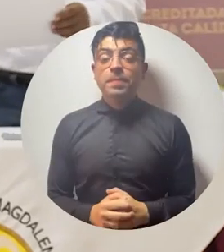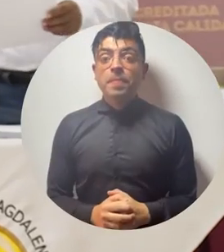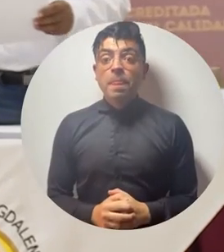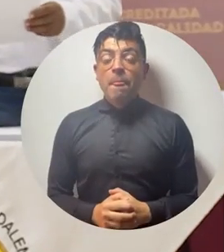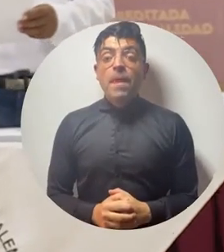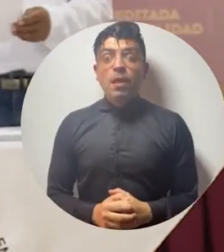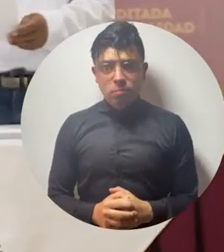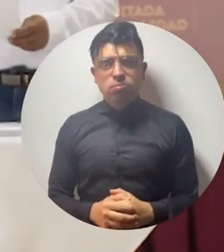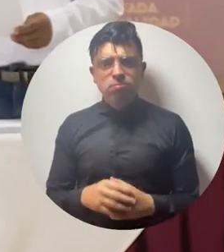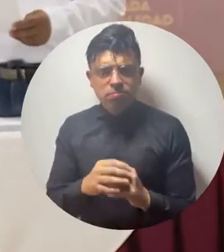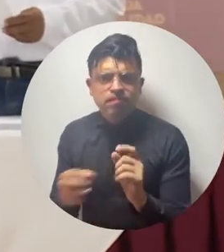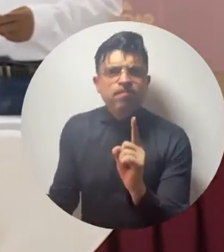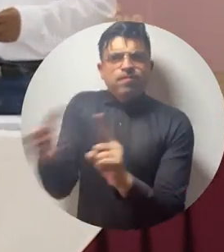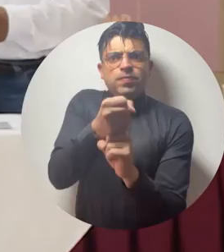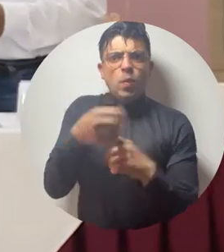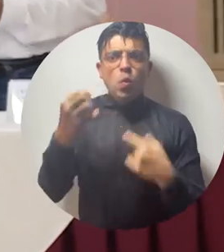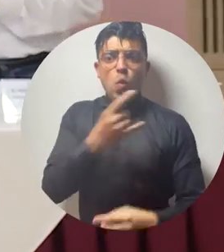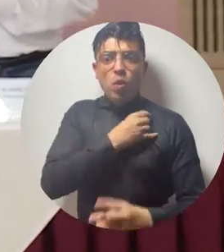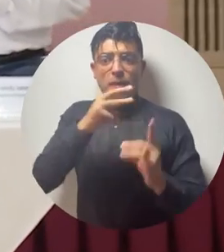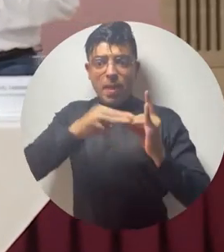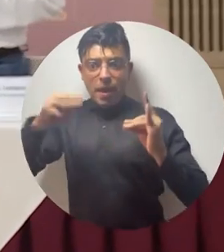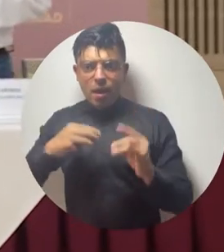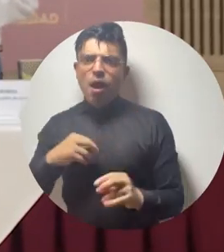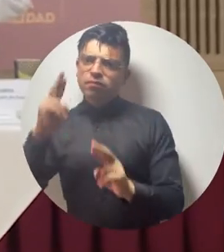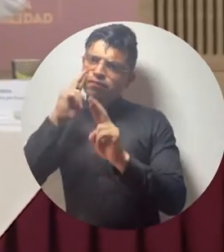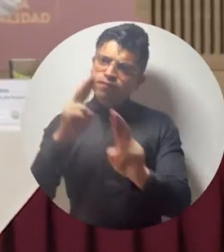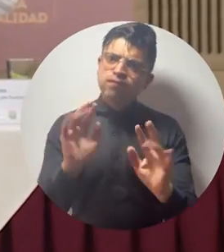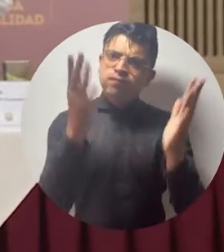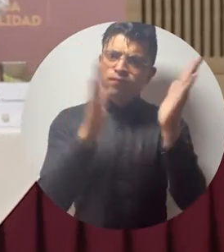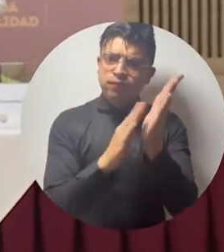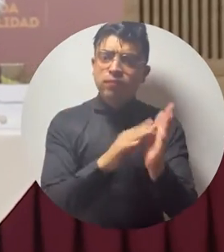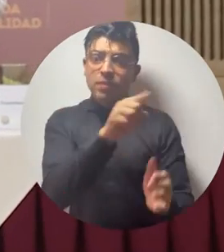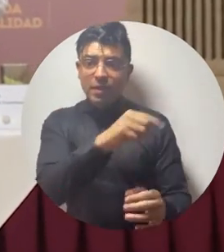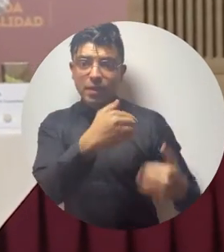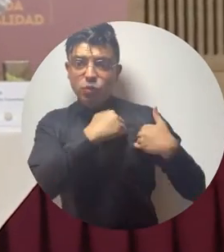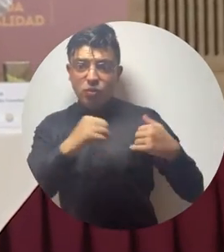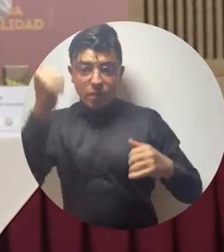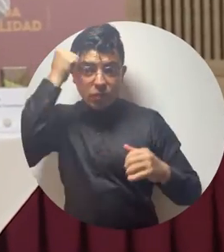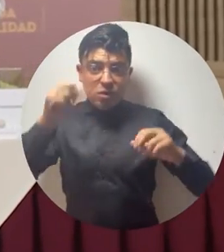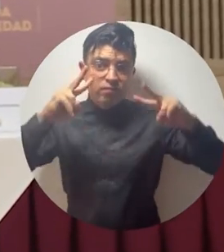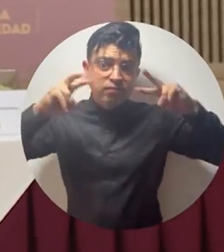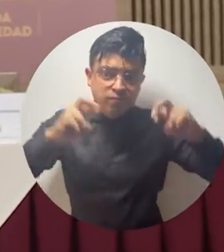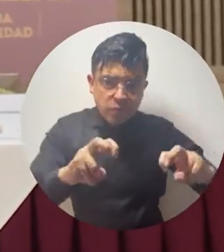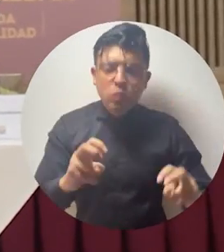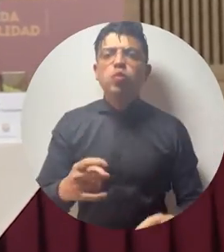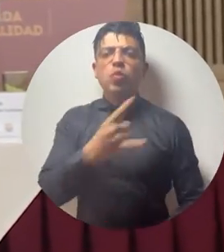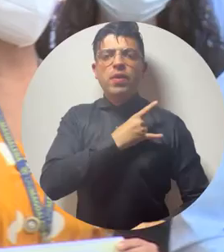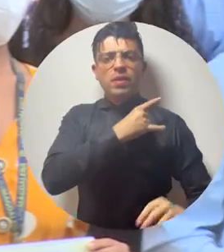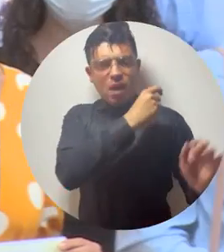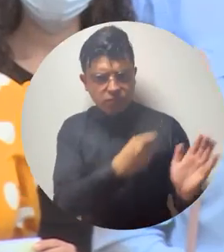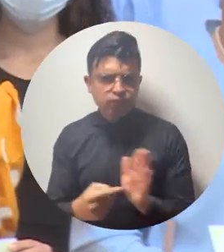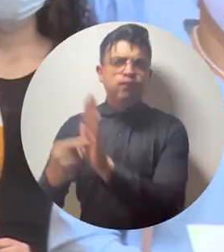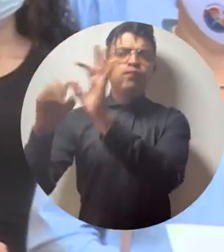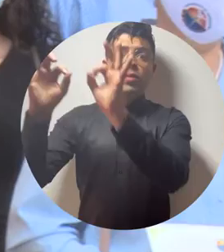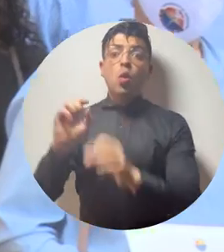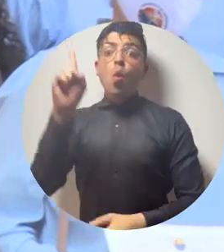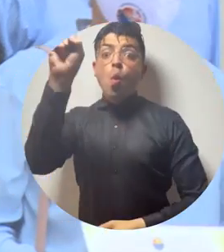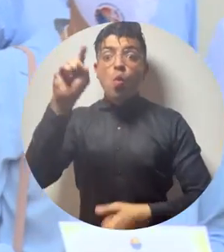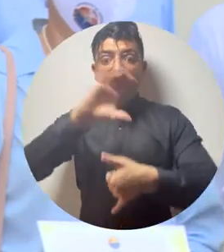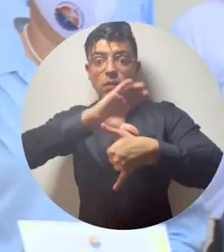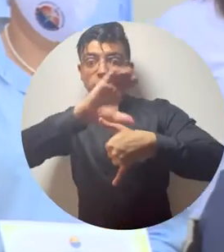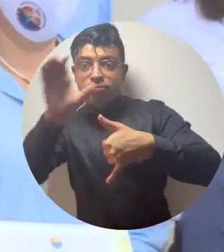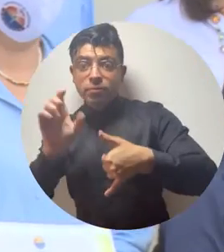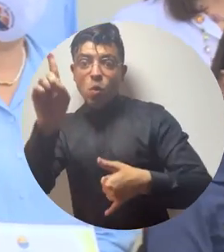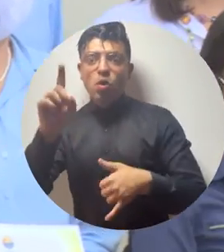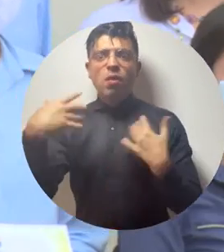Tecnología e Innovación? Quienes posicionaron a la institución como la única en